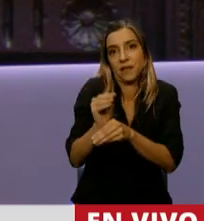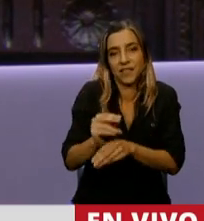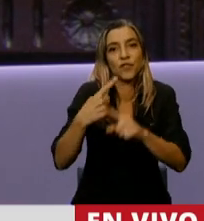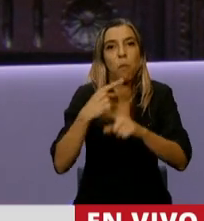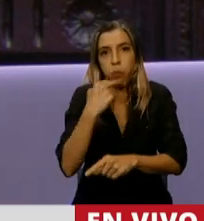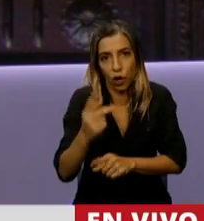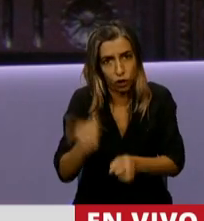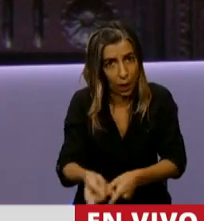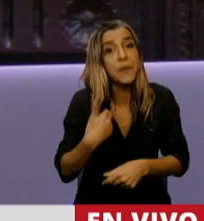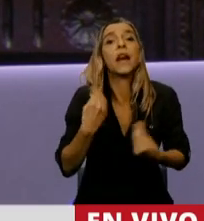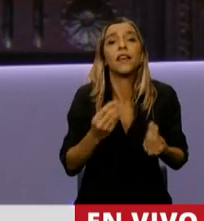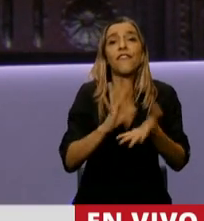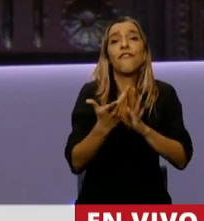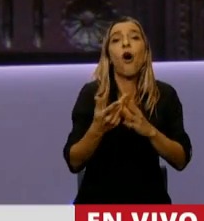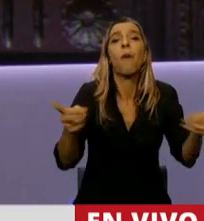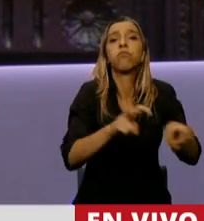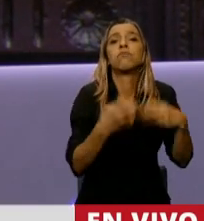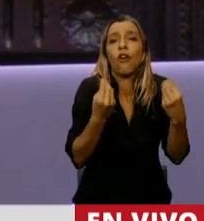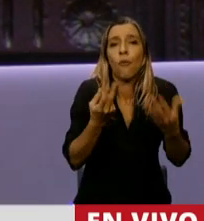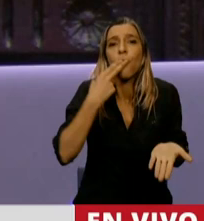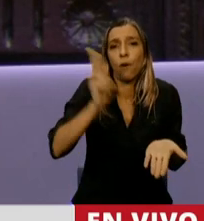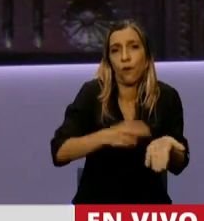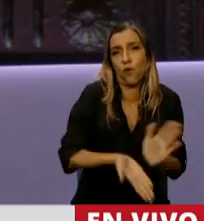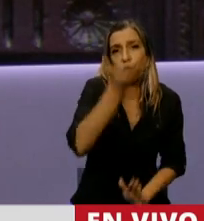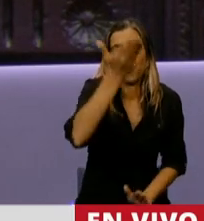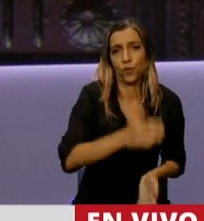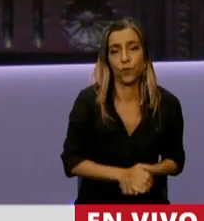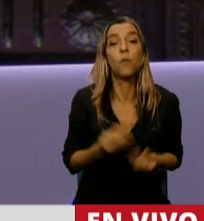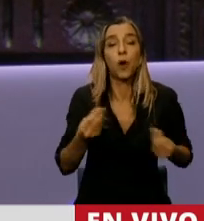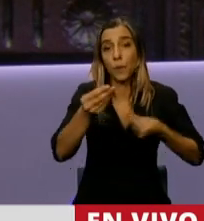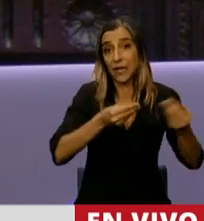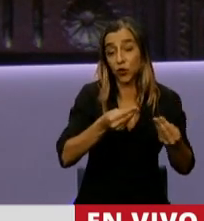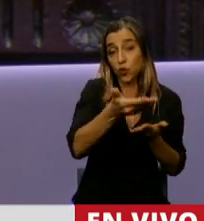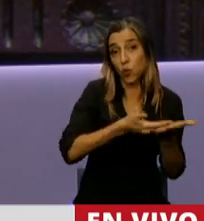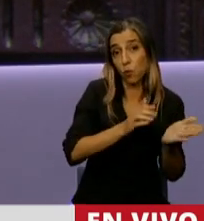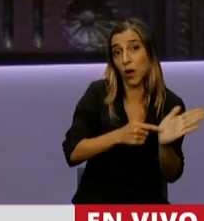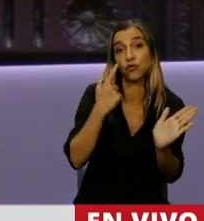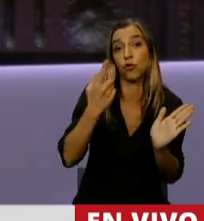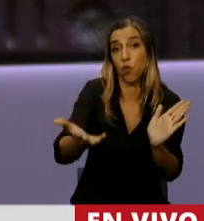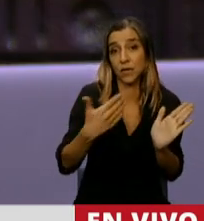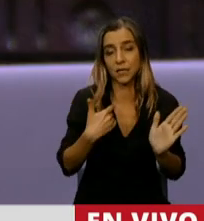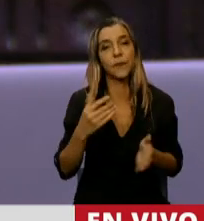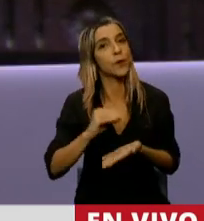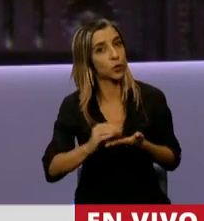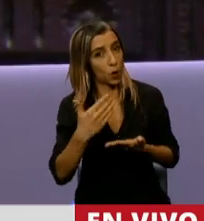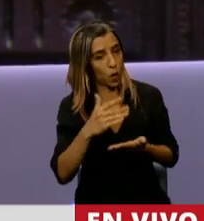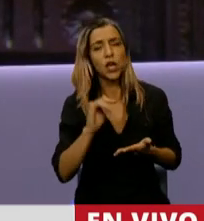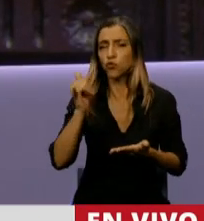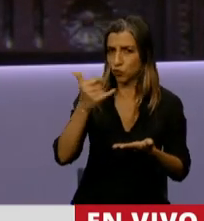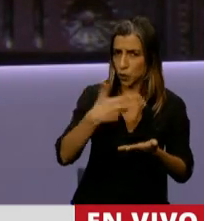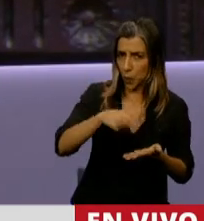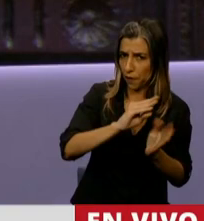y suba de tarifas, porque este presupuesto mantiene... Diputado, si puede ir redondeando. Cómo no. Este